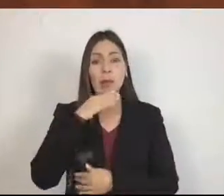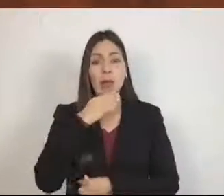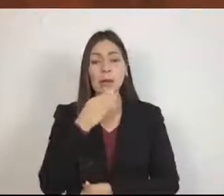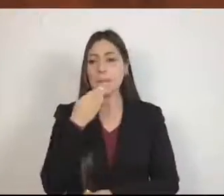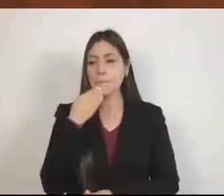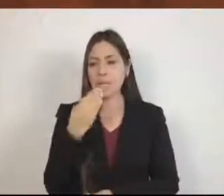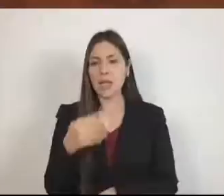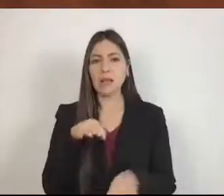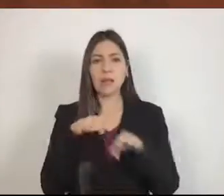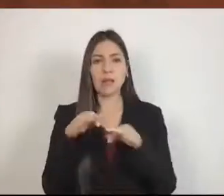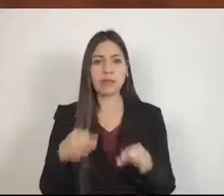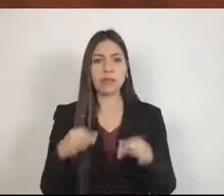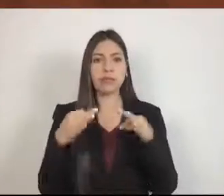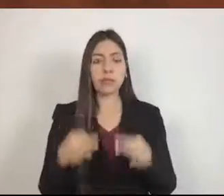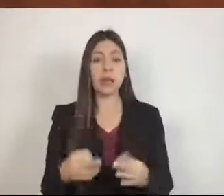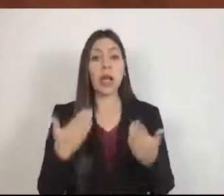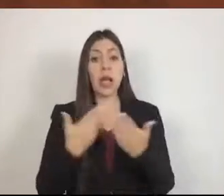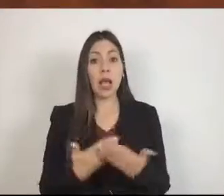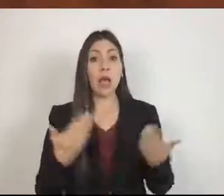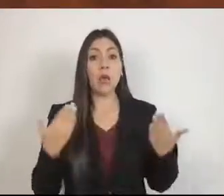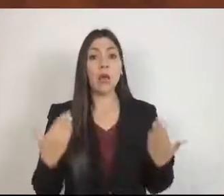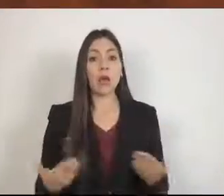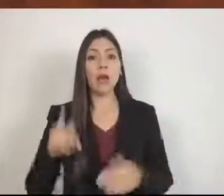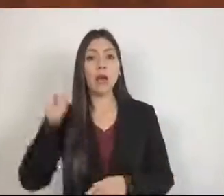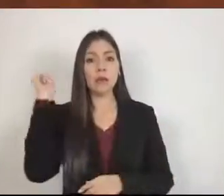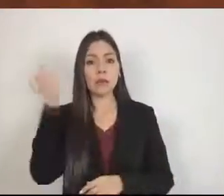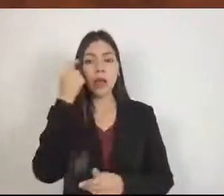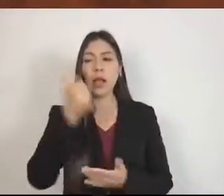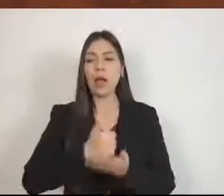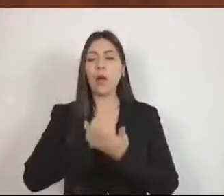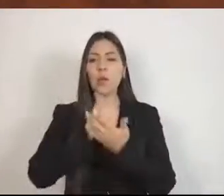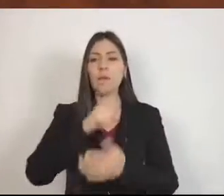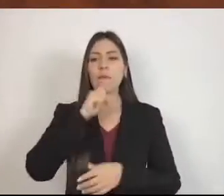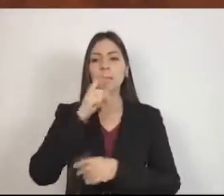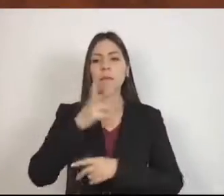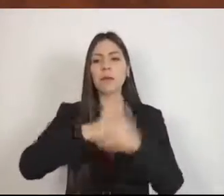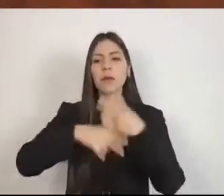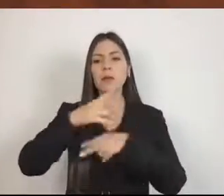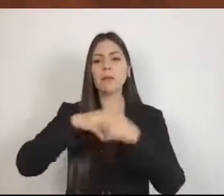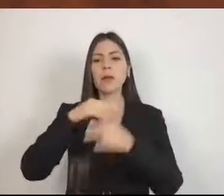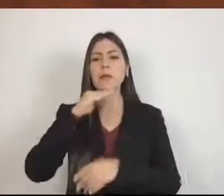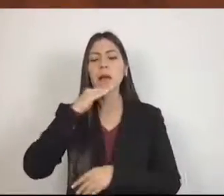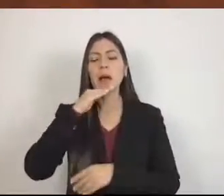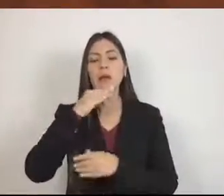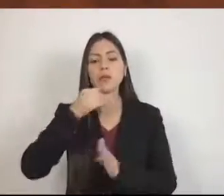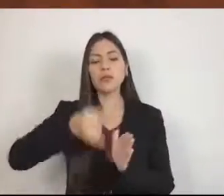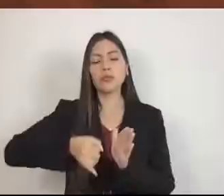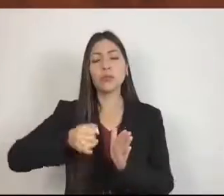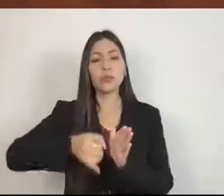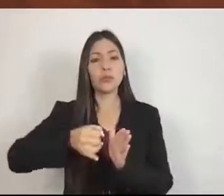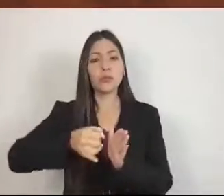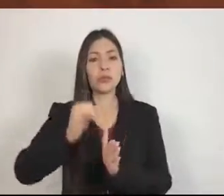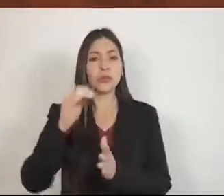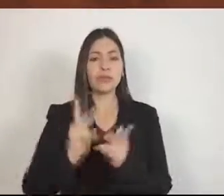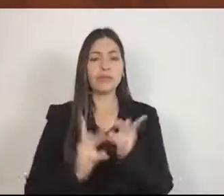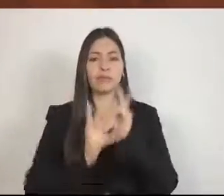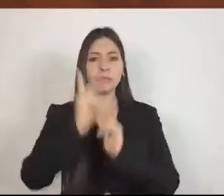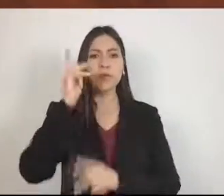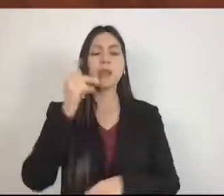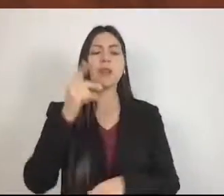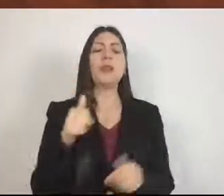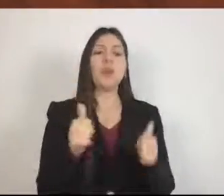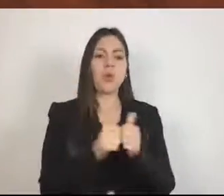tecnología forma parte de la implementación en la siembra del maíz, hablando desde la tecnificación con maquinaria,